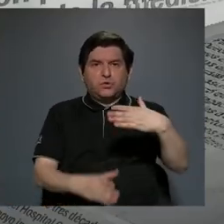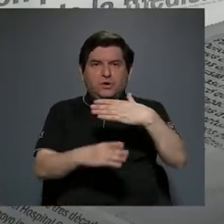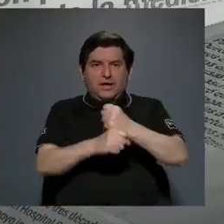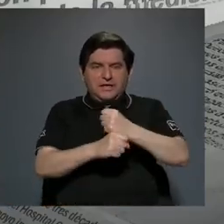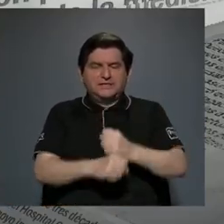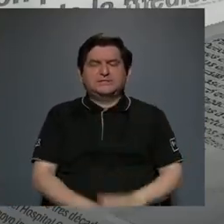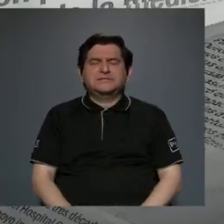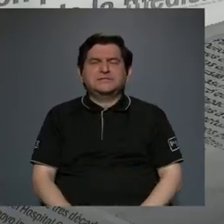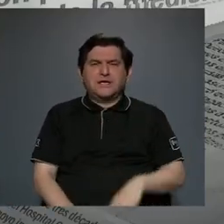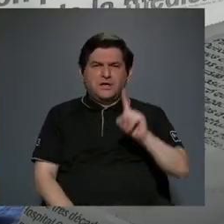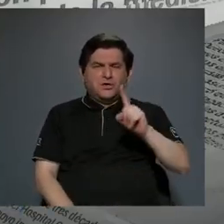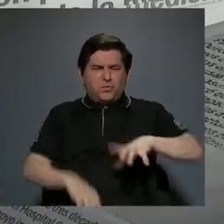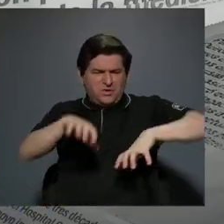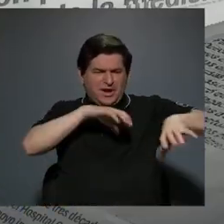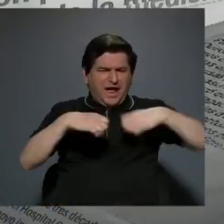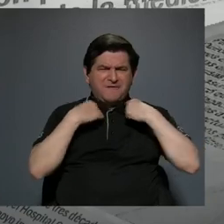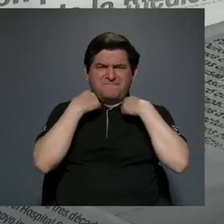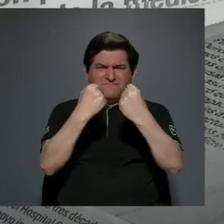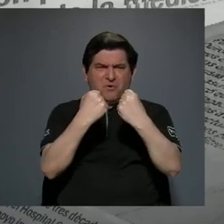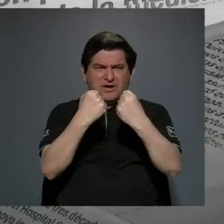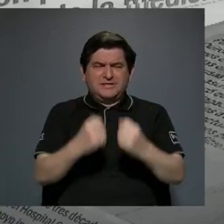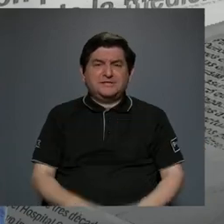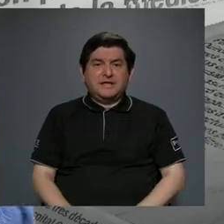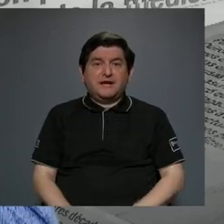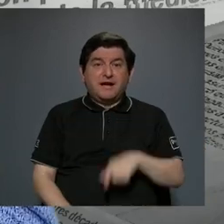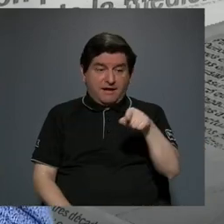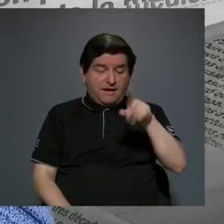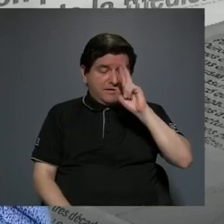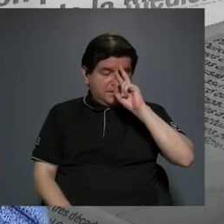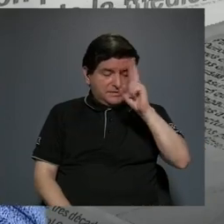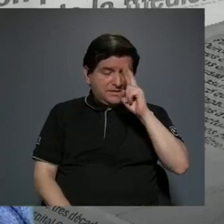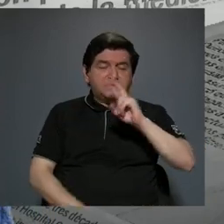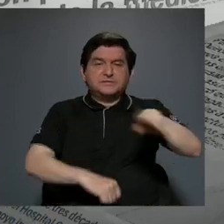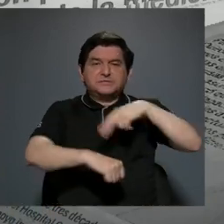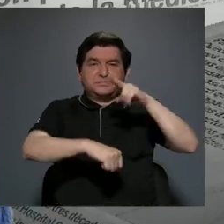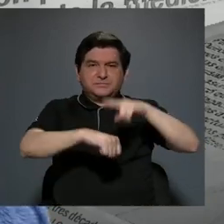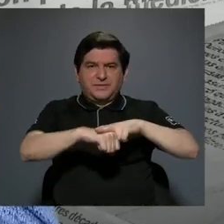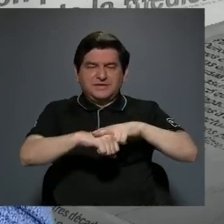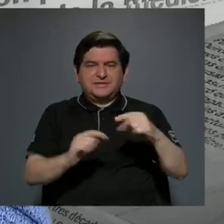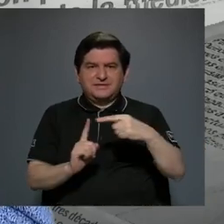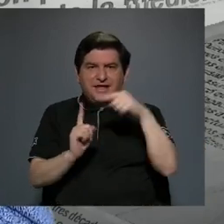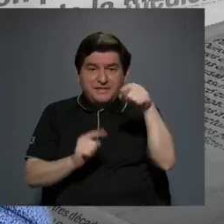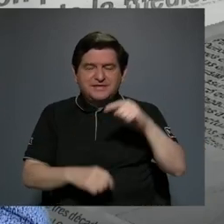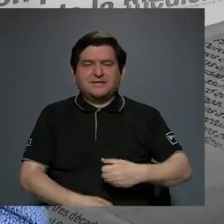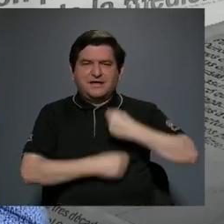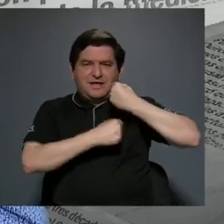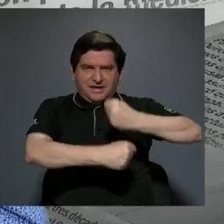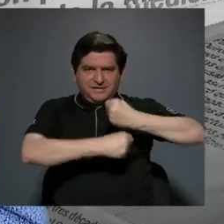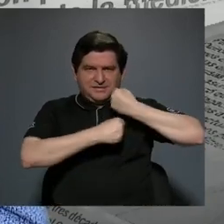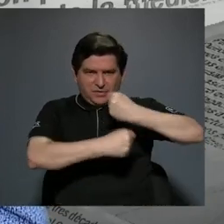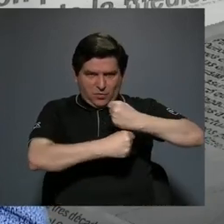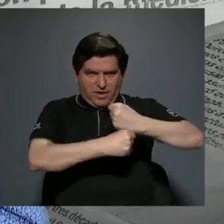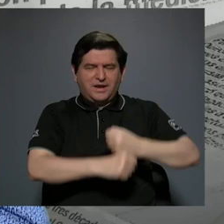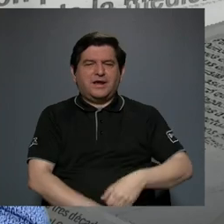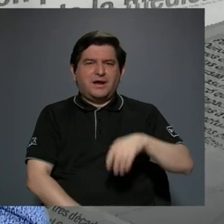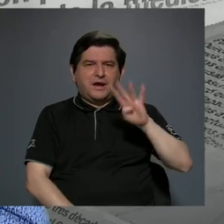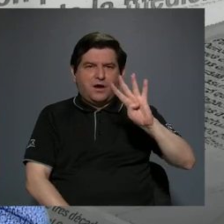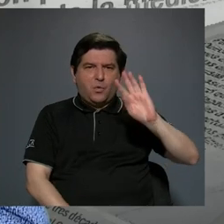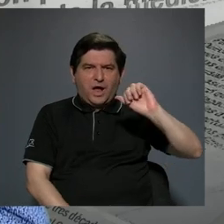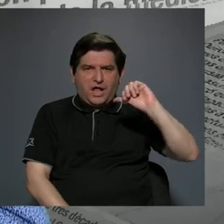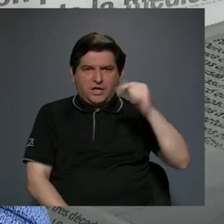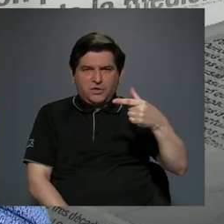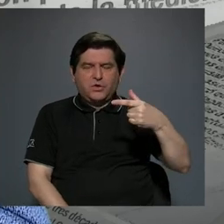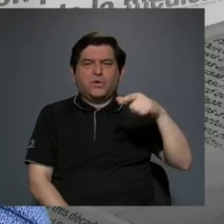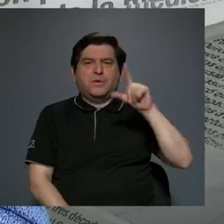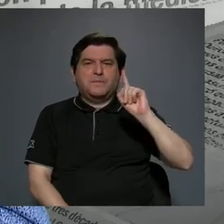un movimiento fuerte y eso es como se reconoce a nivel nacional a partir de esa huelga del 4 de agosto